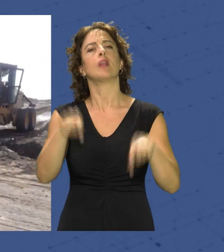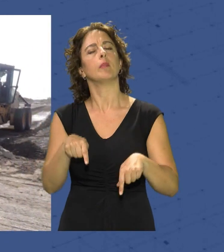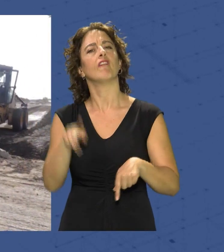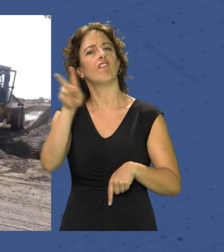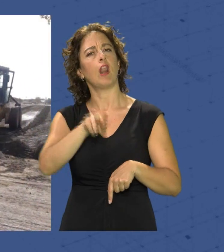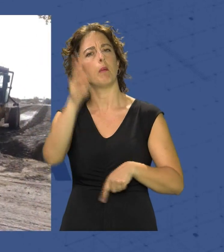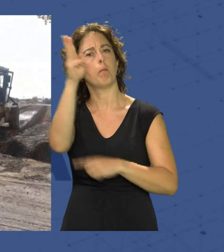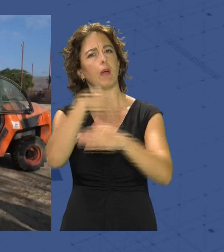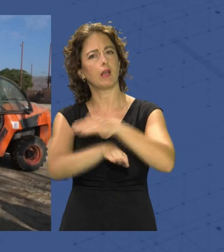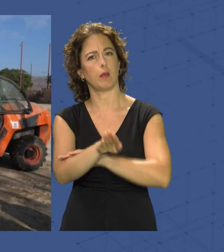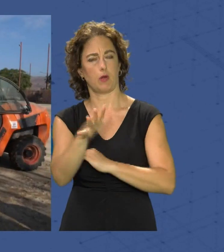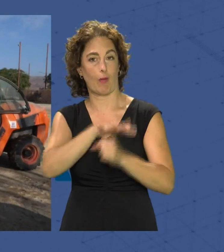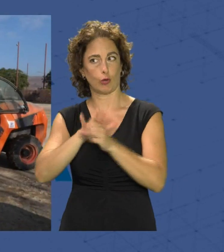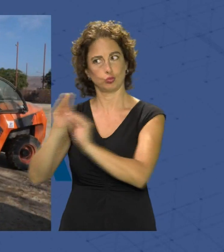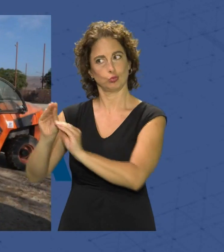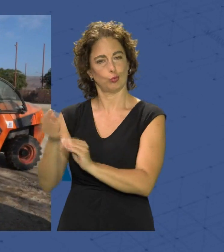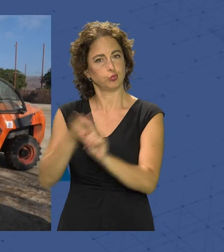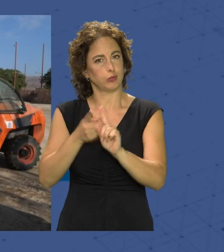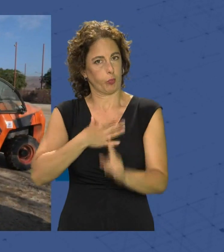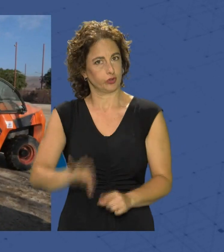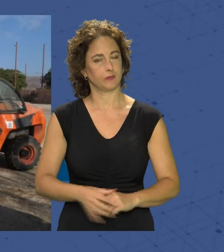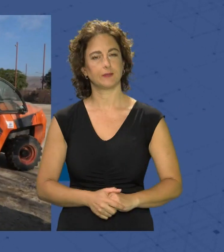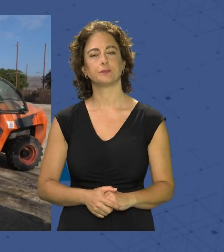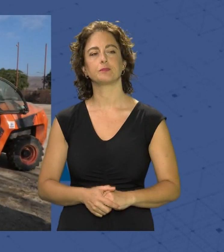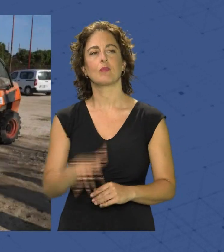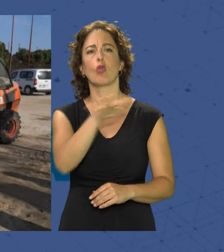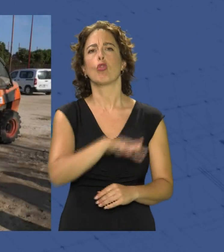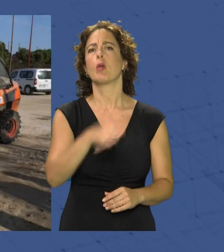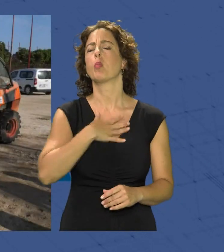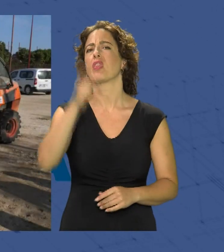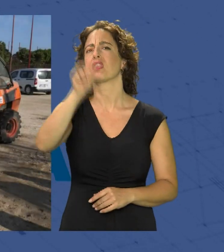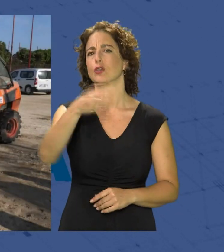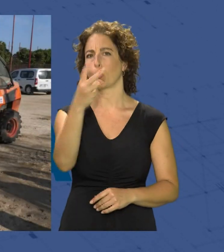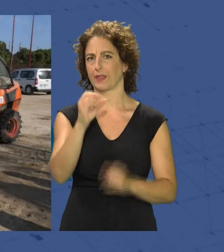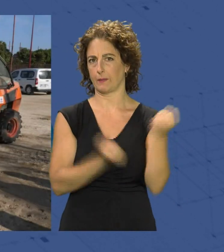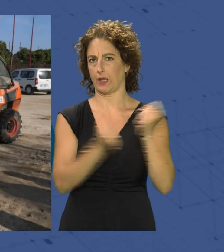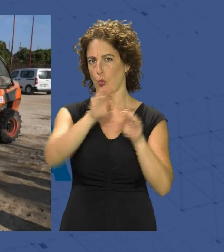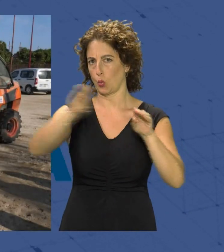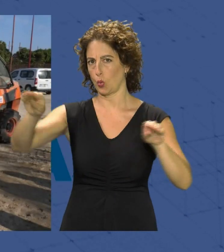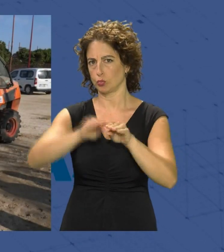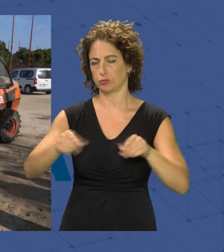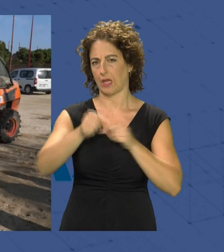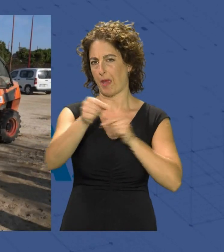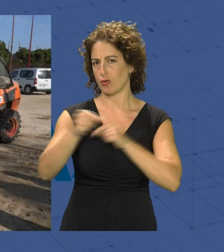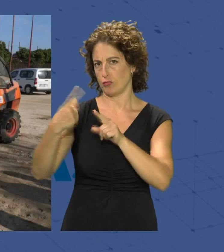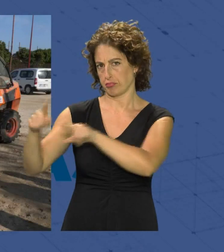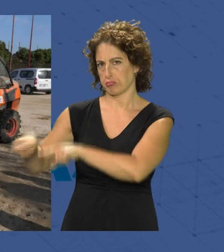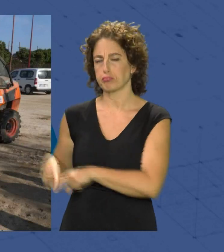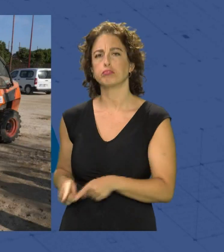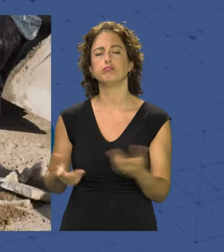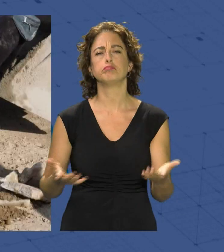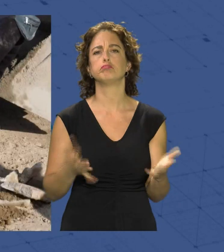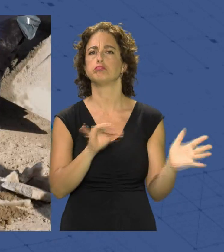de parking para el barrio Para que pueda ser una zona que va a albergar hasta 120 vehículos de distintas dimensiones son cerca